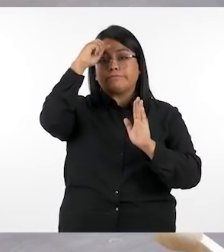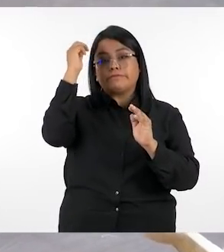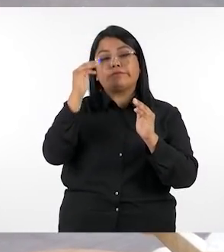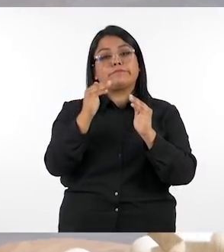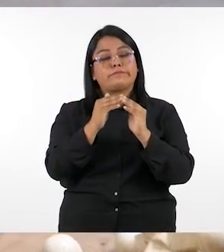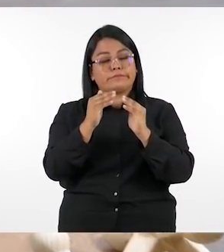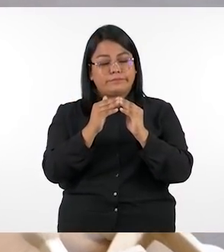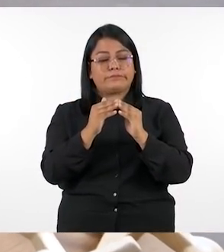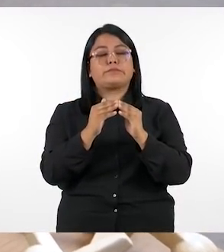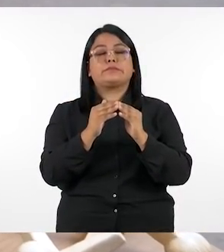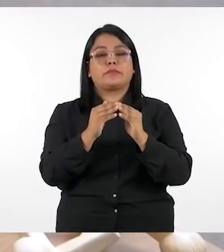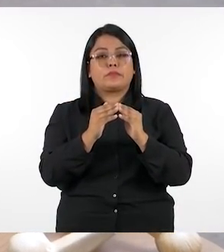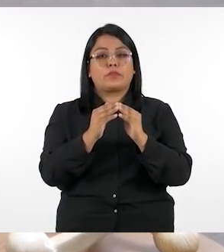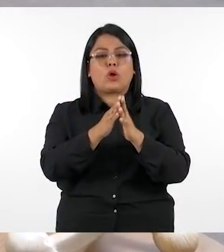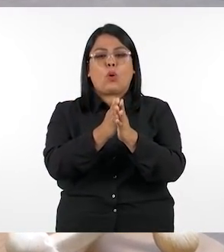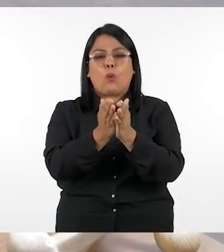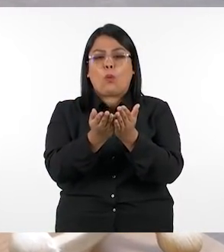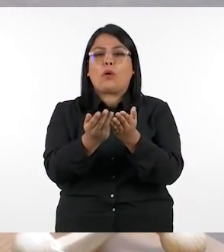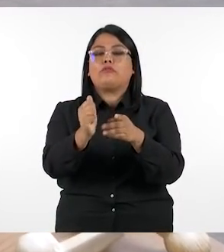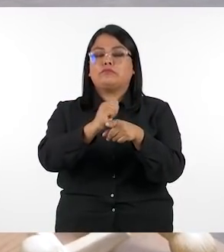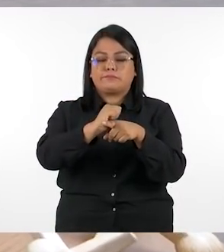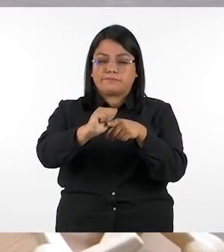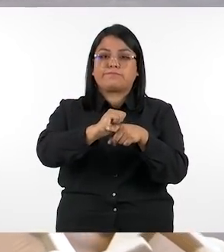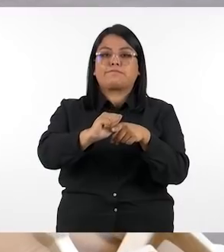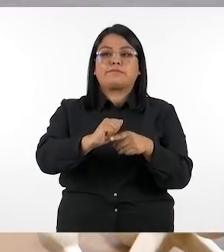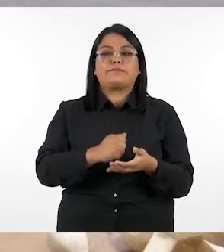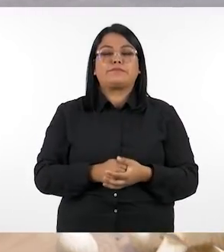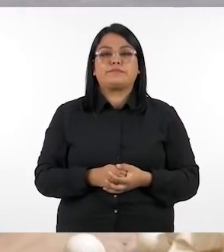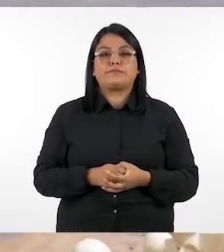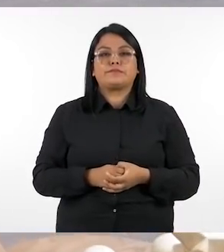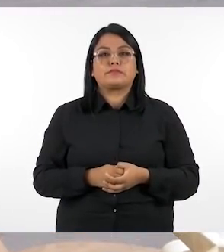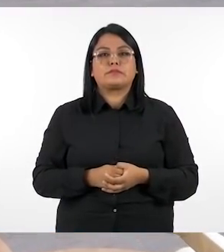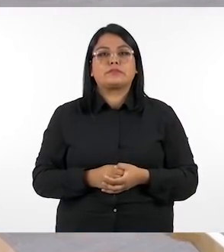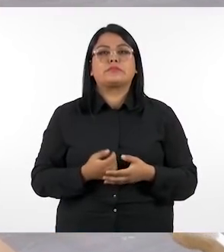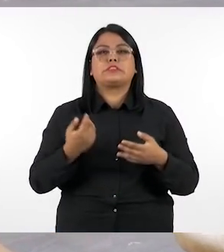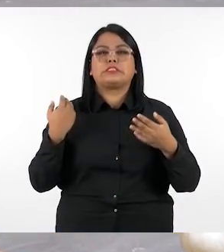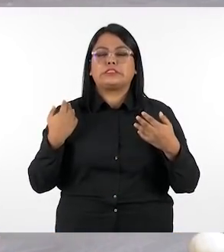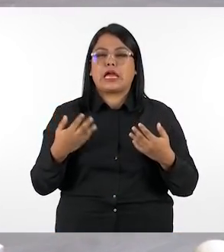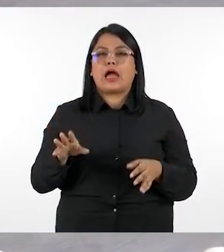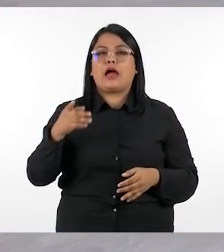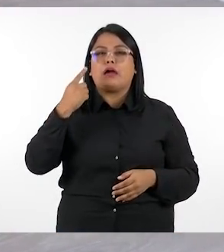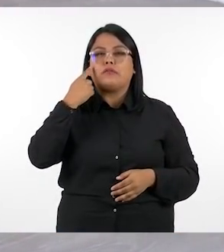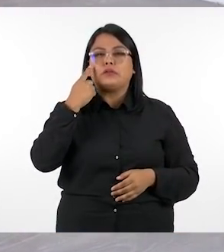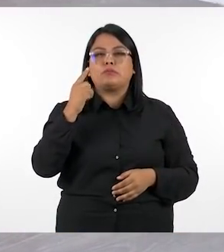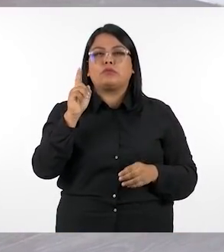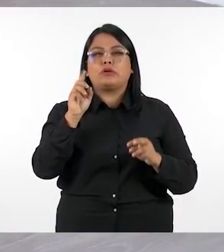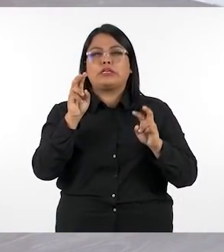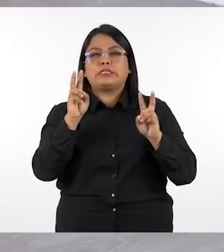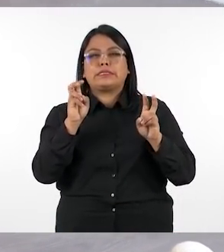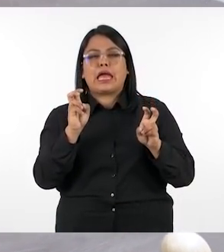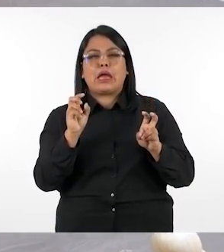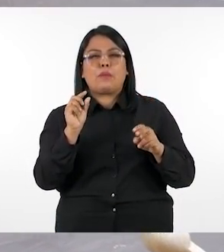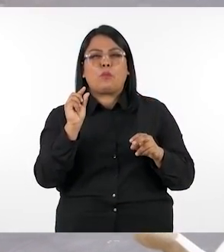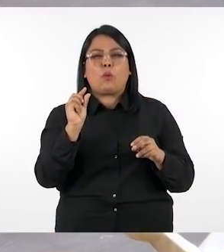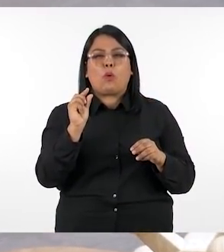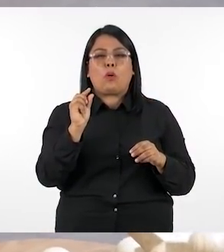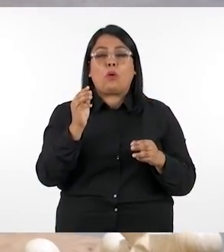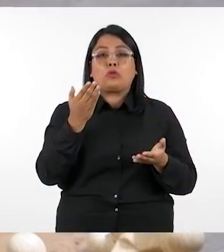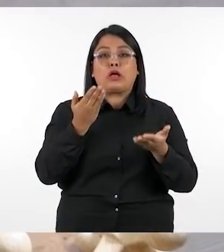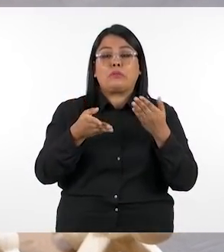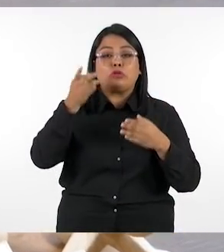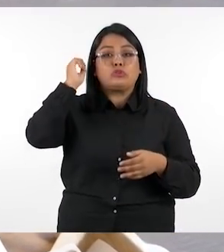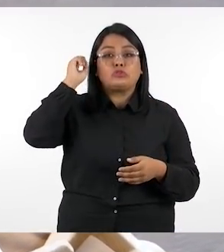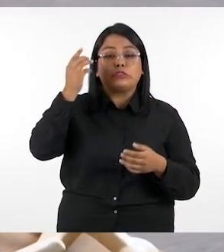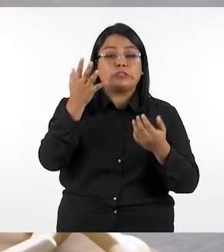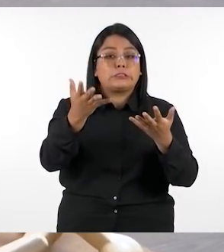con nuestro ceo cuaderno de ejercicio ahora como que hemos hablado así un poquito en el aire verdad y quizás los docentes quieran ver